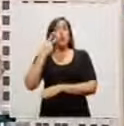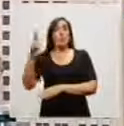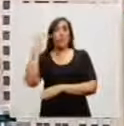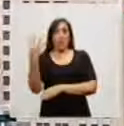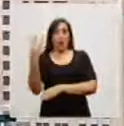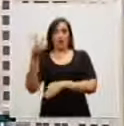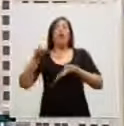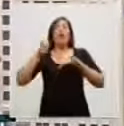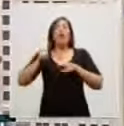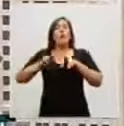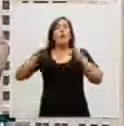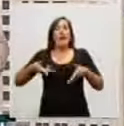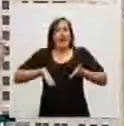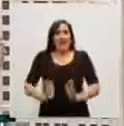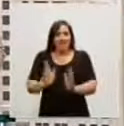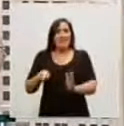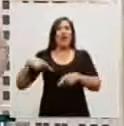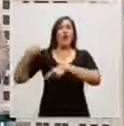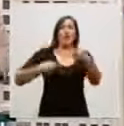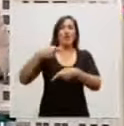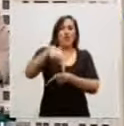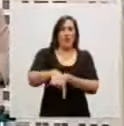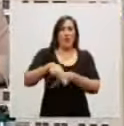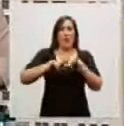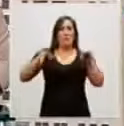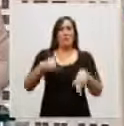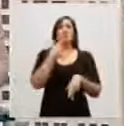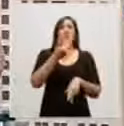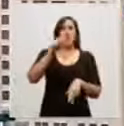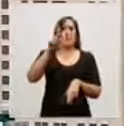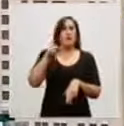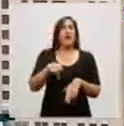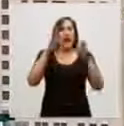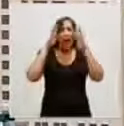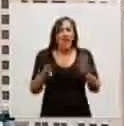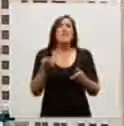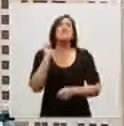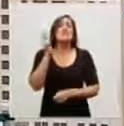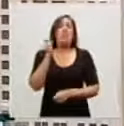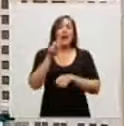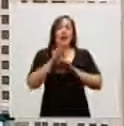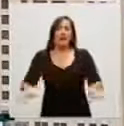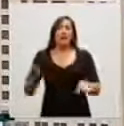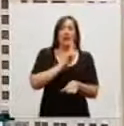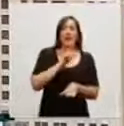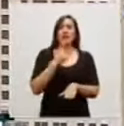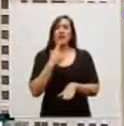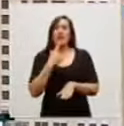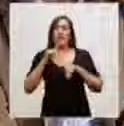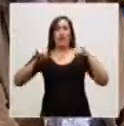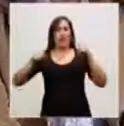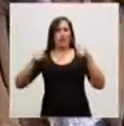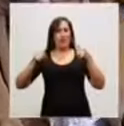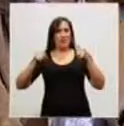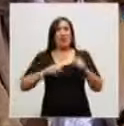y que precisamente es un sistema integral de salud que atiende a niños, niñas y adolescentes